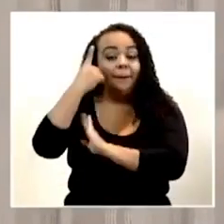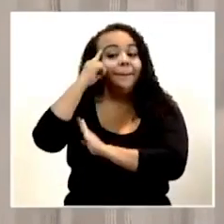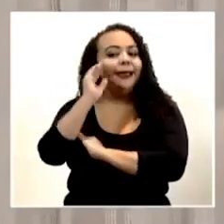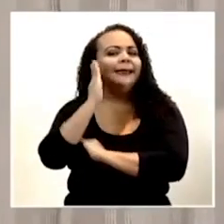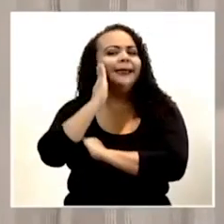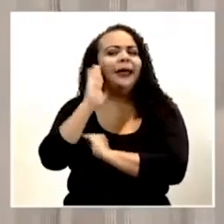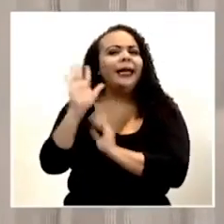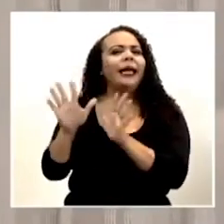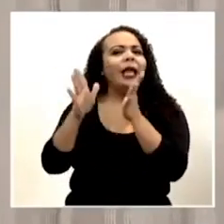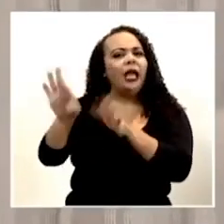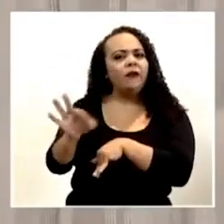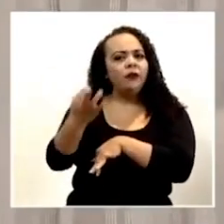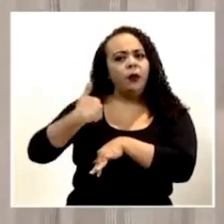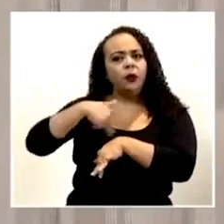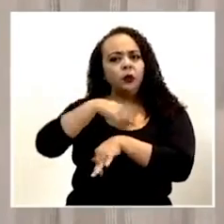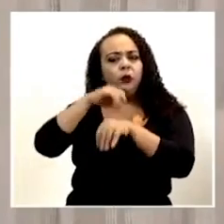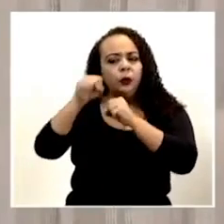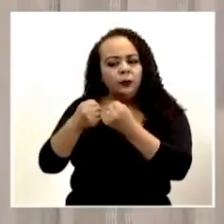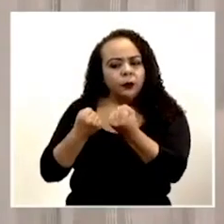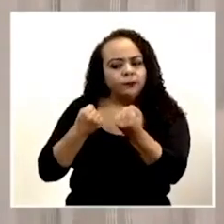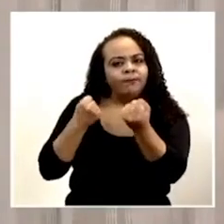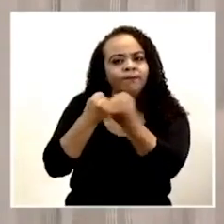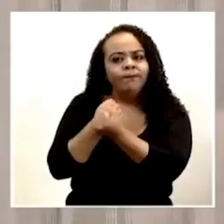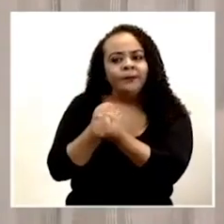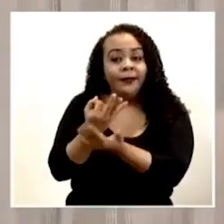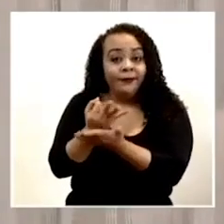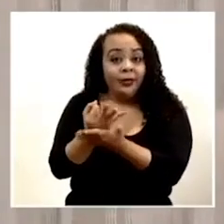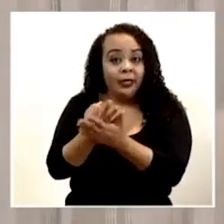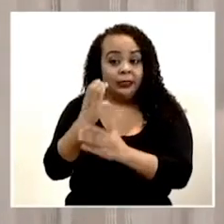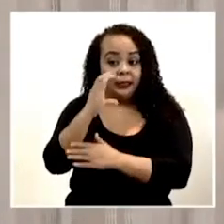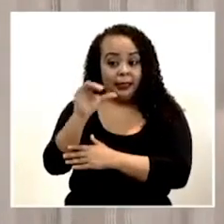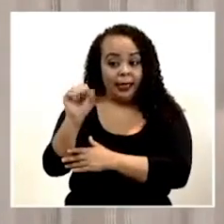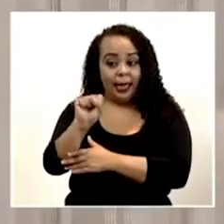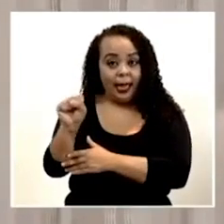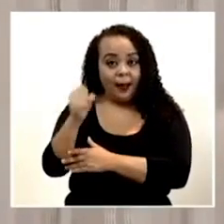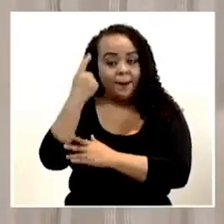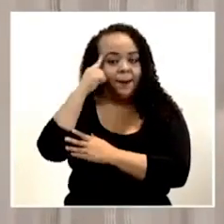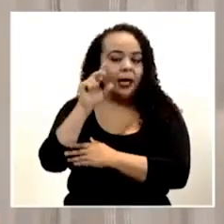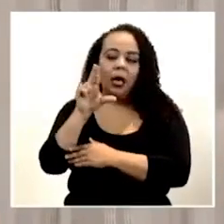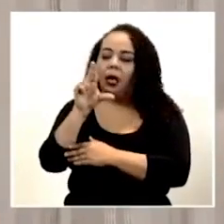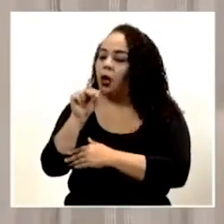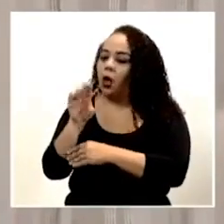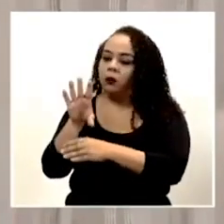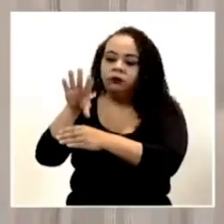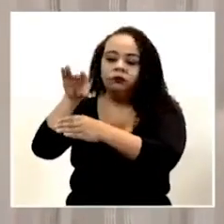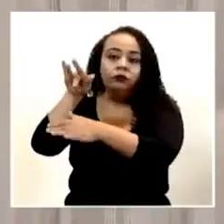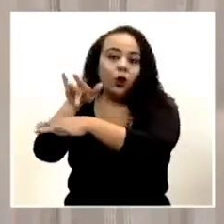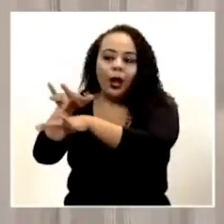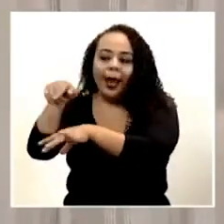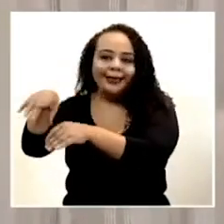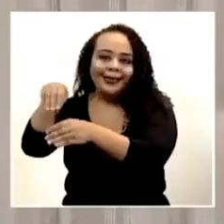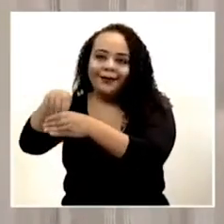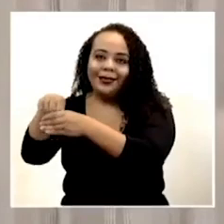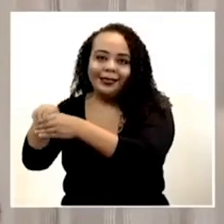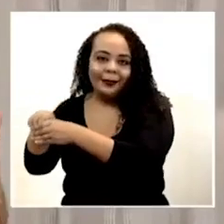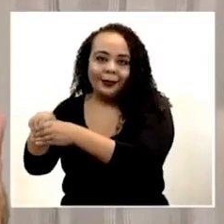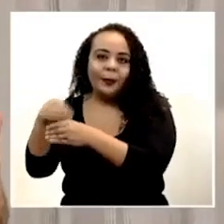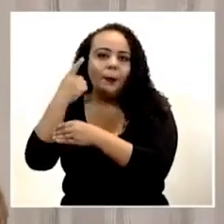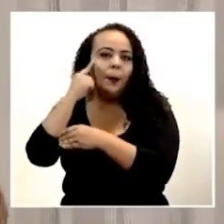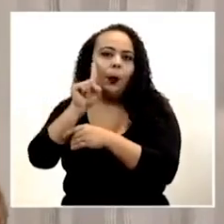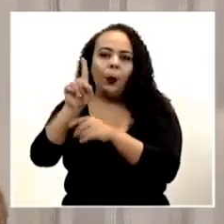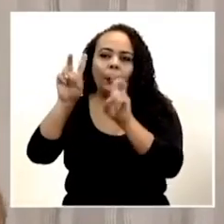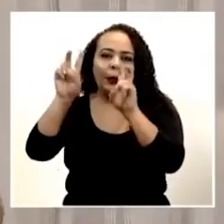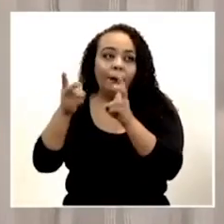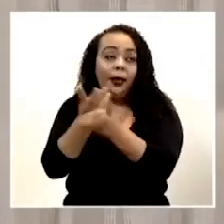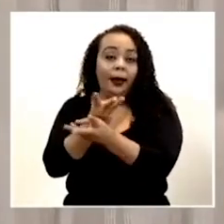qué manera podemos fortalecer las finanzas de la caja, para no tener que recurrir a esas reservas por un tema de